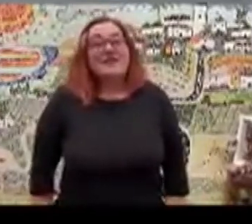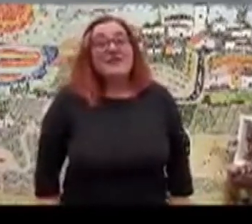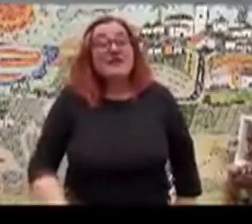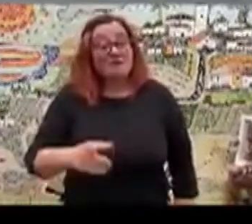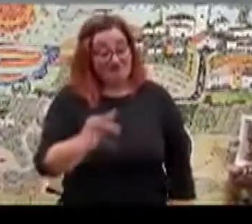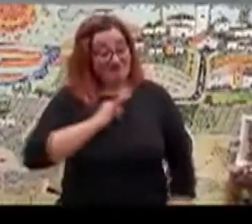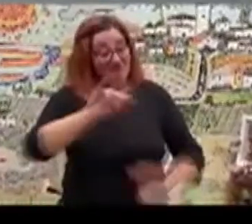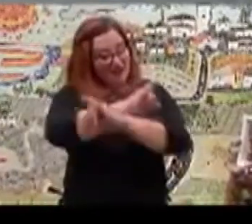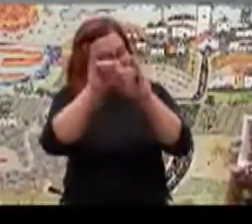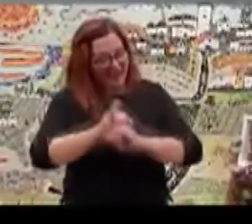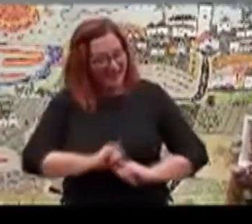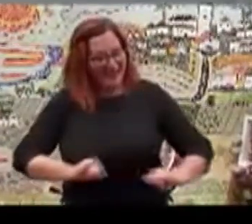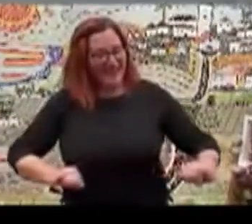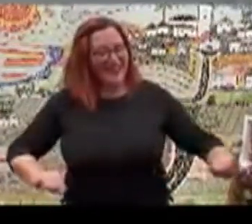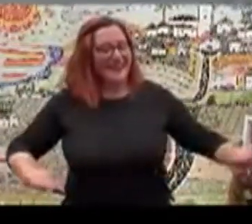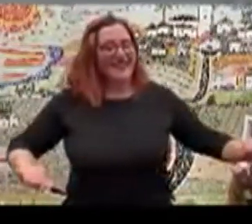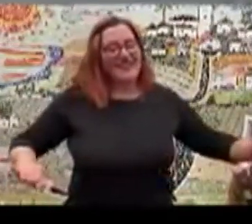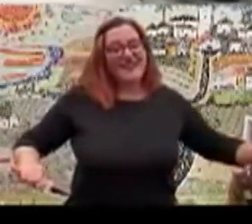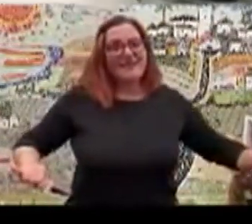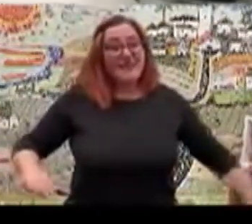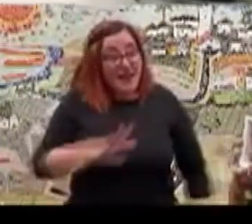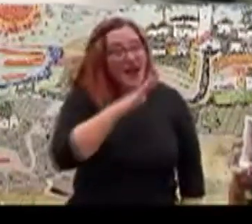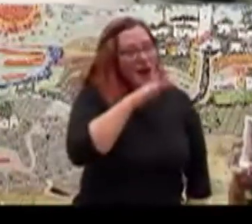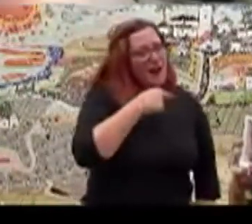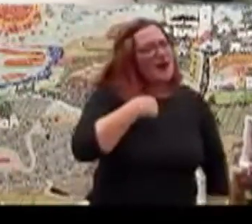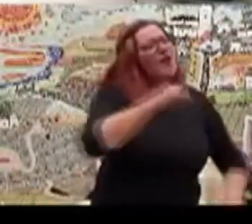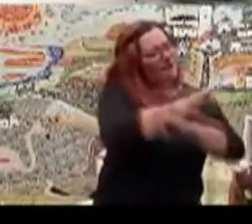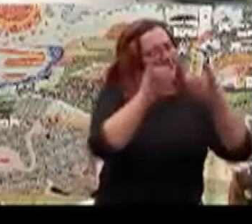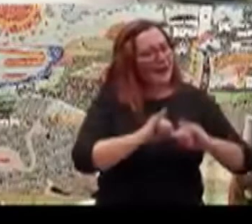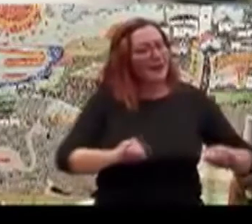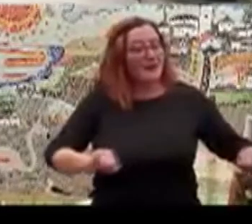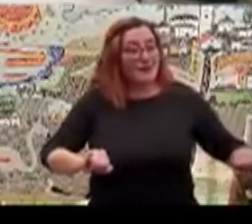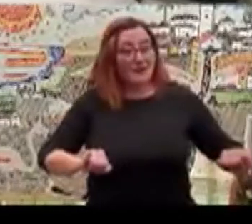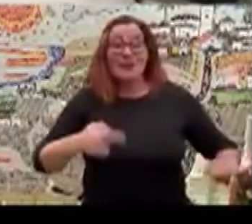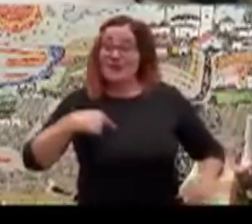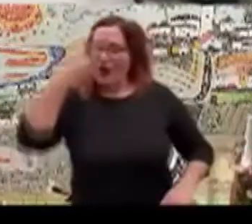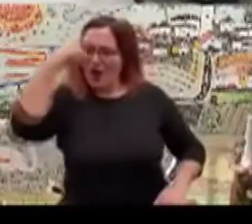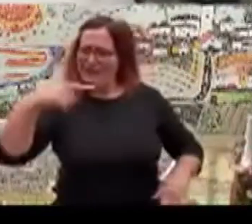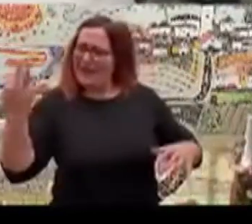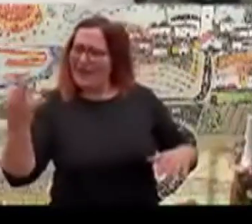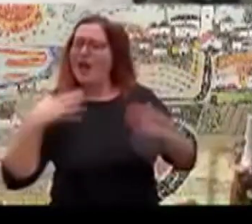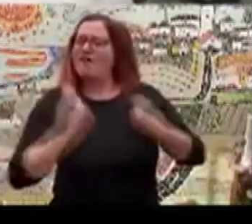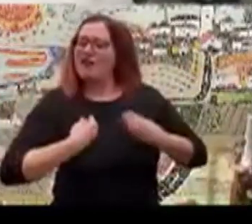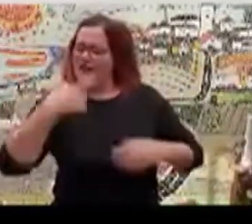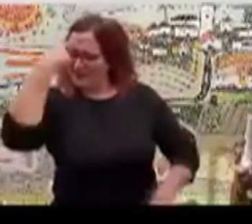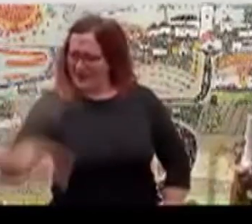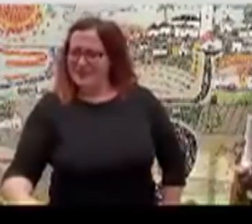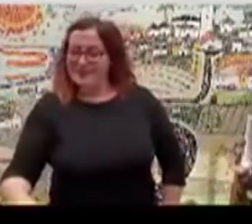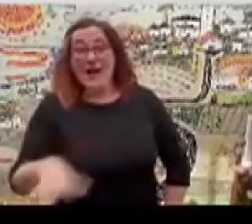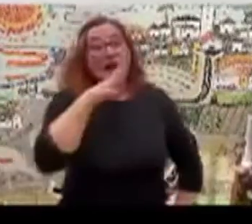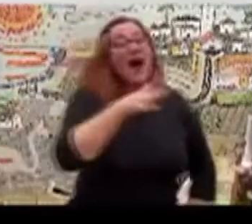Me toca ser feliz. Ahora soy feliz. Porque sé bien qué es vivir.